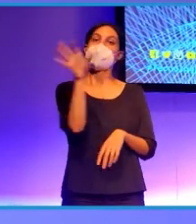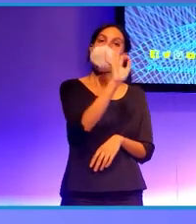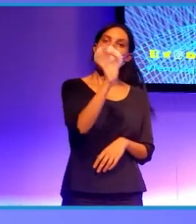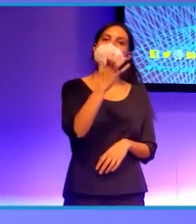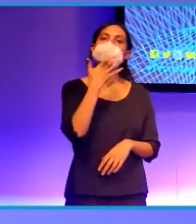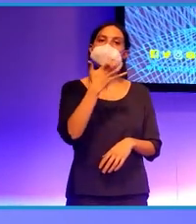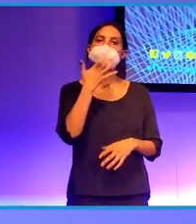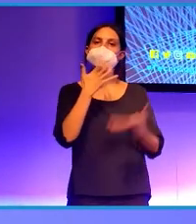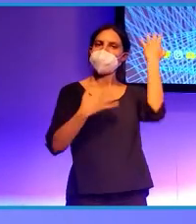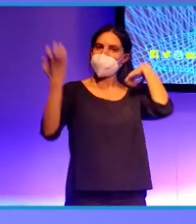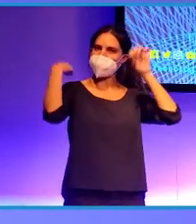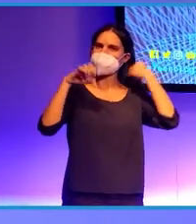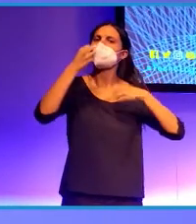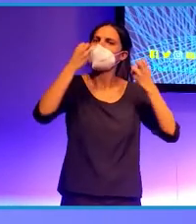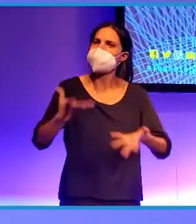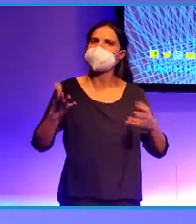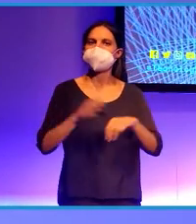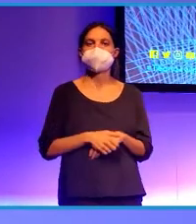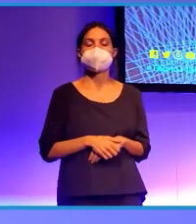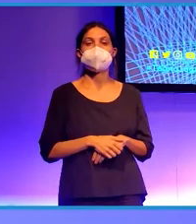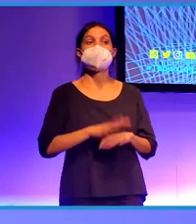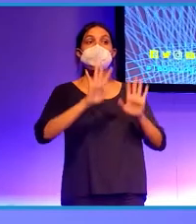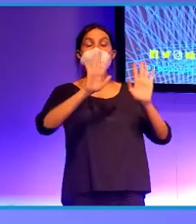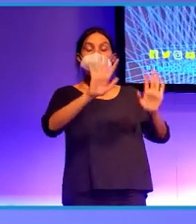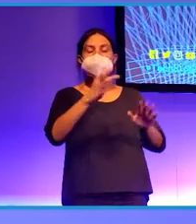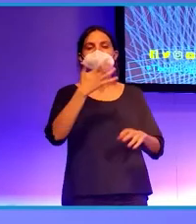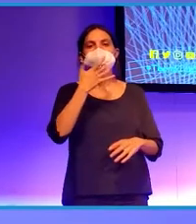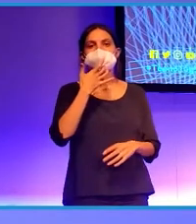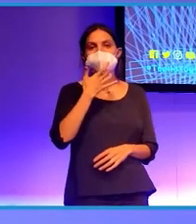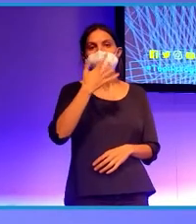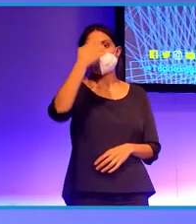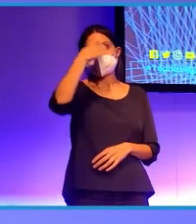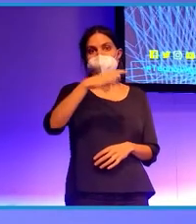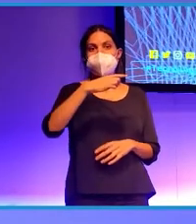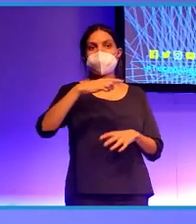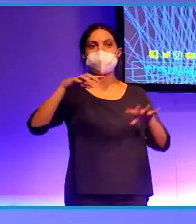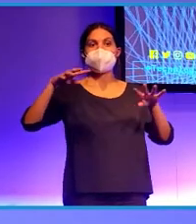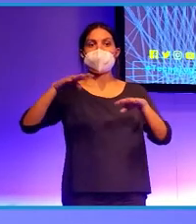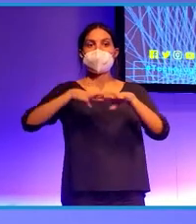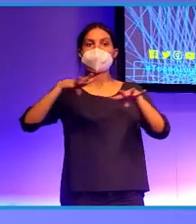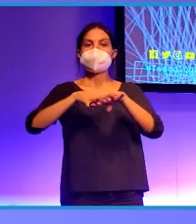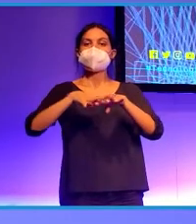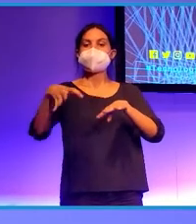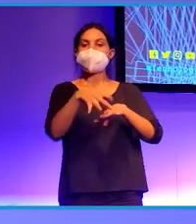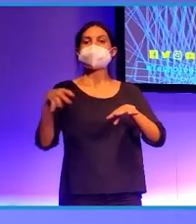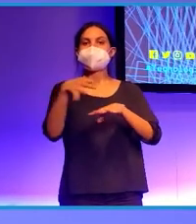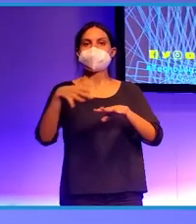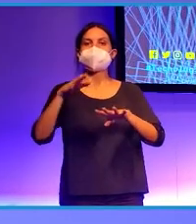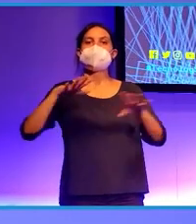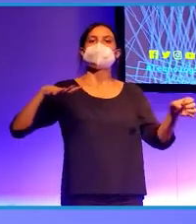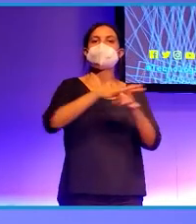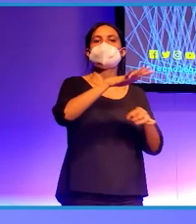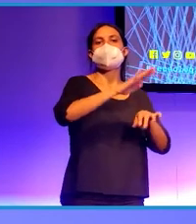sabe de herencia genética y de la información que nos aporta el Big Data de cara a nuestra salud y nutrición, esa es nuestra siguiente ponente,